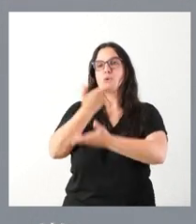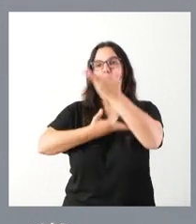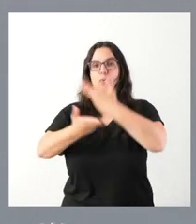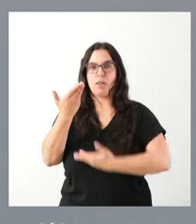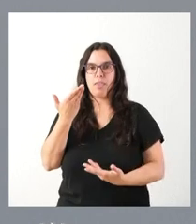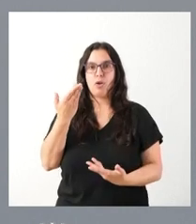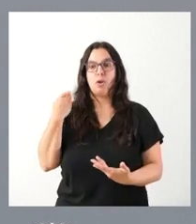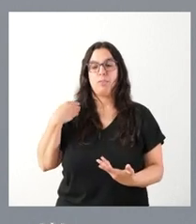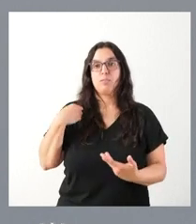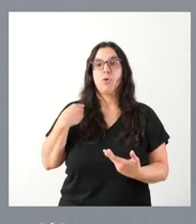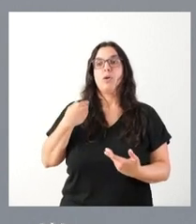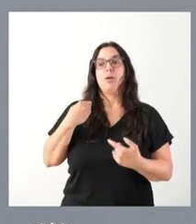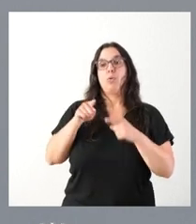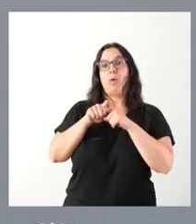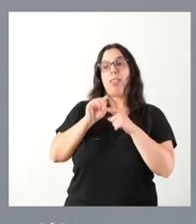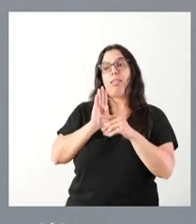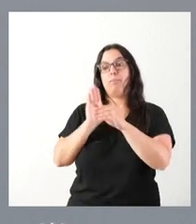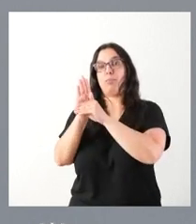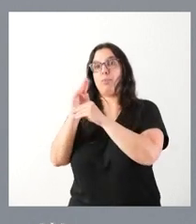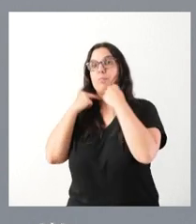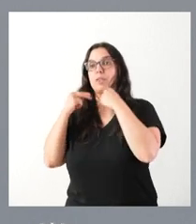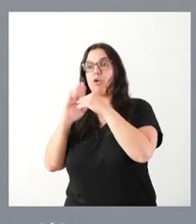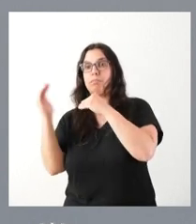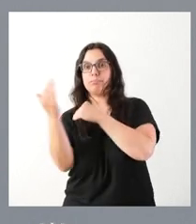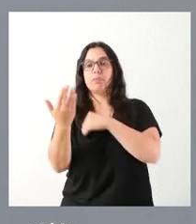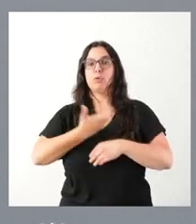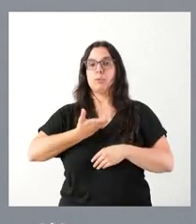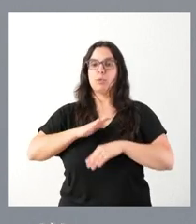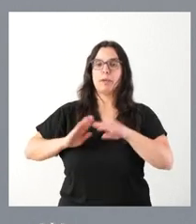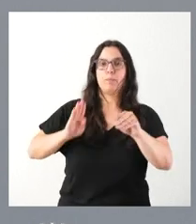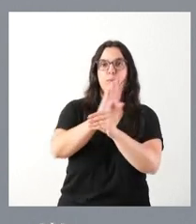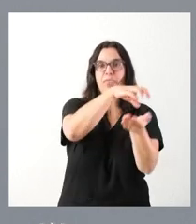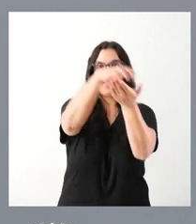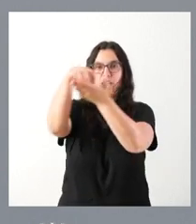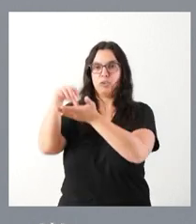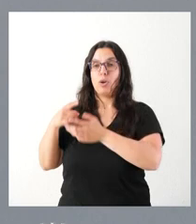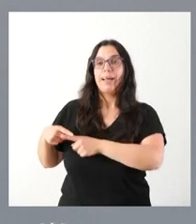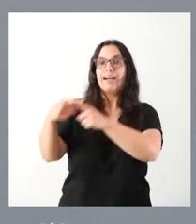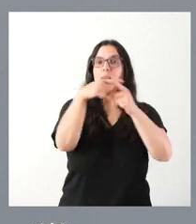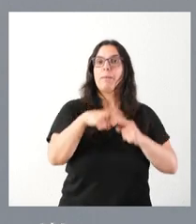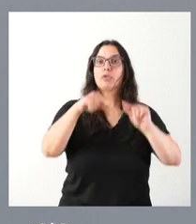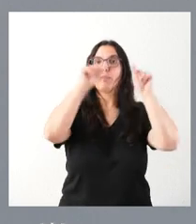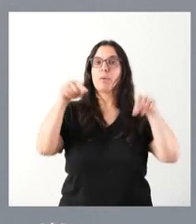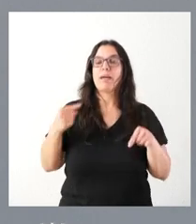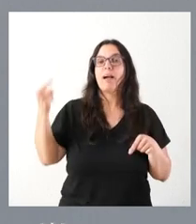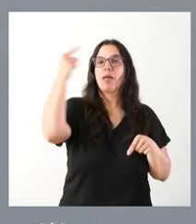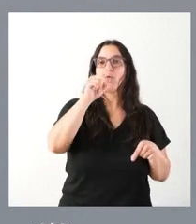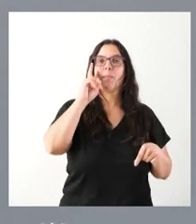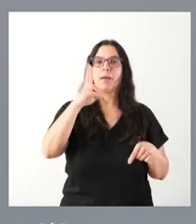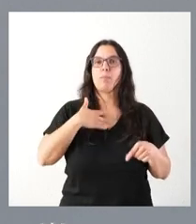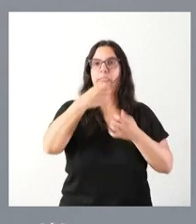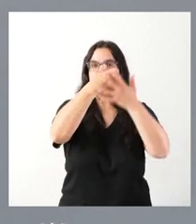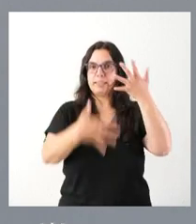a través de las diputadas provinciales para mantener y hacer inversiones en estos centros. La distribución por cada una de las provincias la tienen ustedes